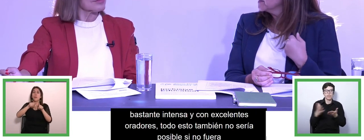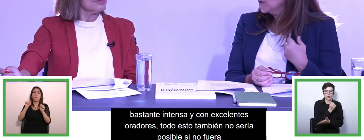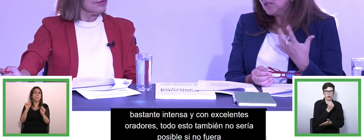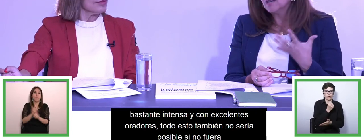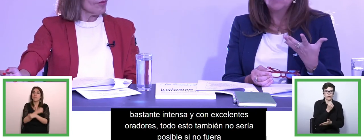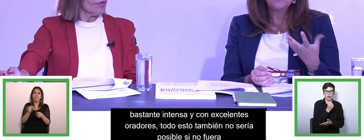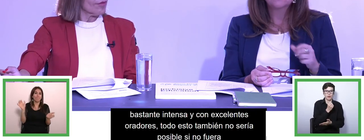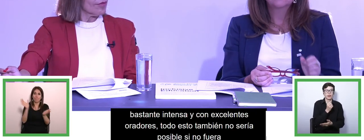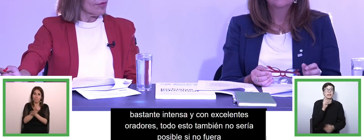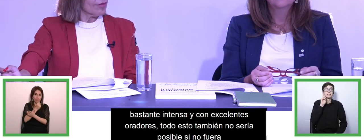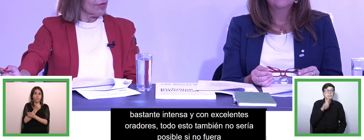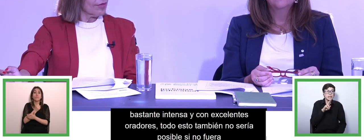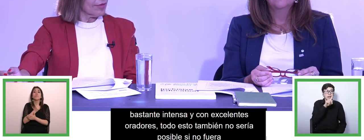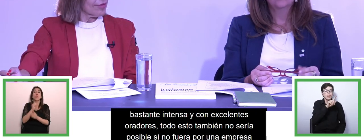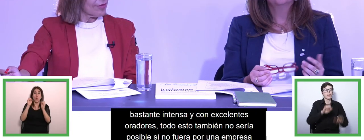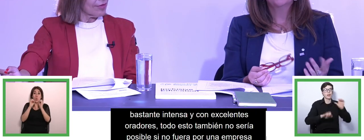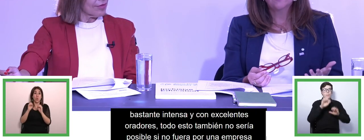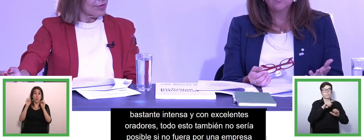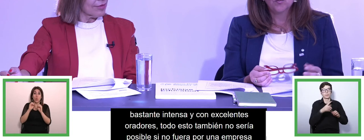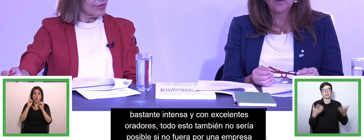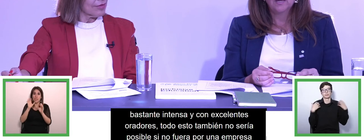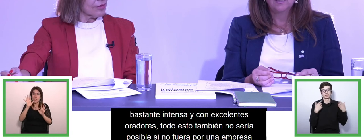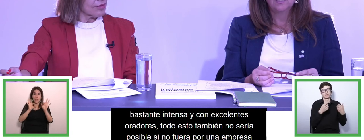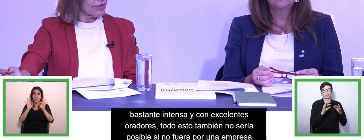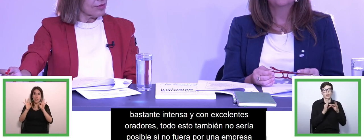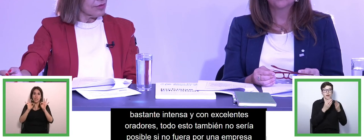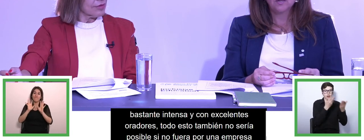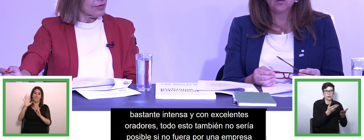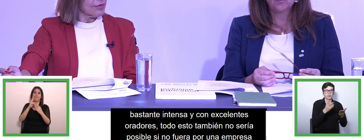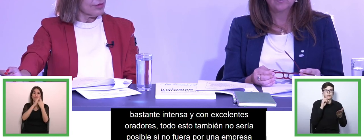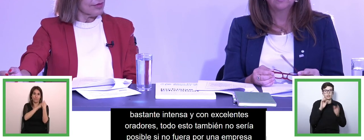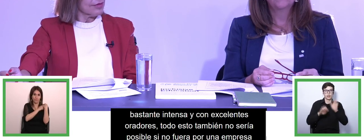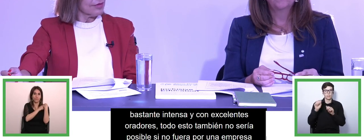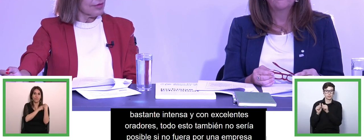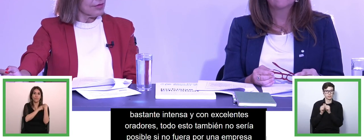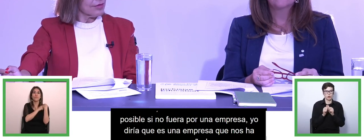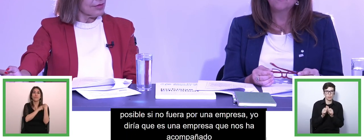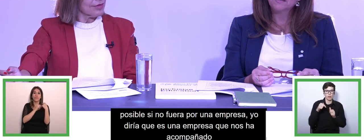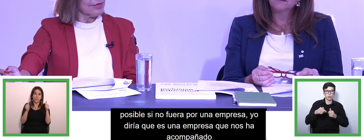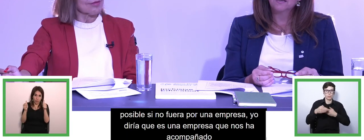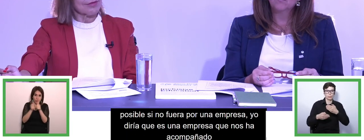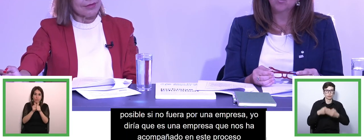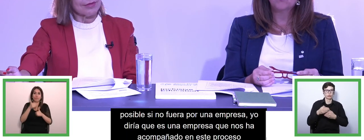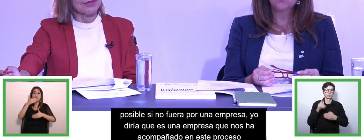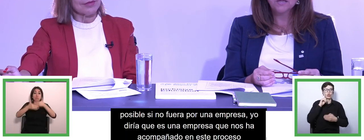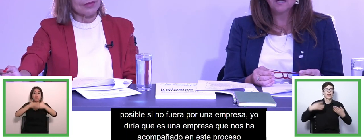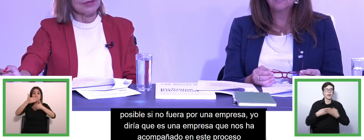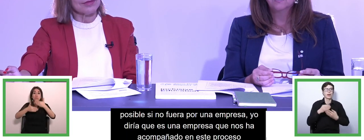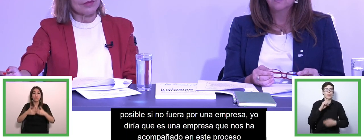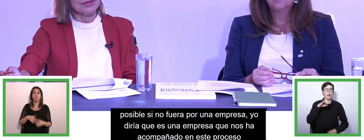diría que es una empresa que nos ha acompañado en este proceso Redapis queremos